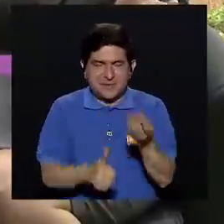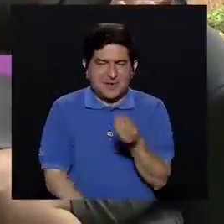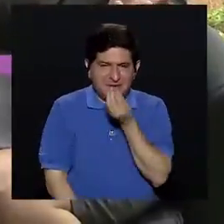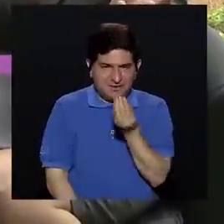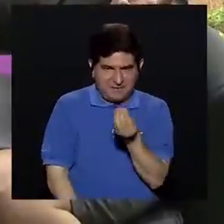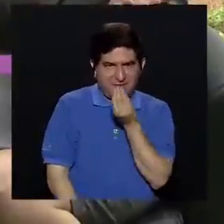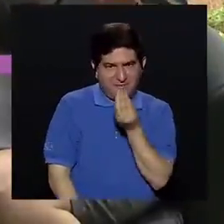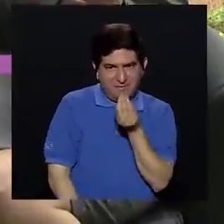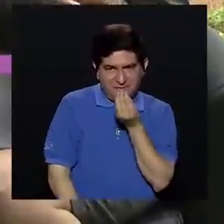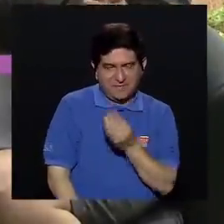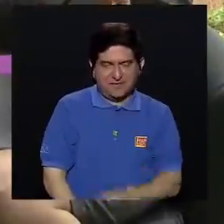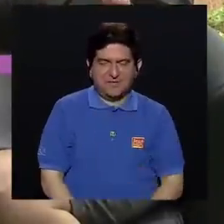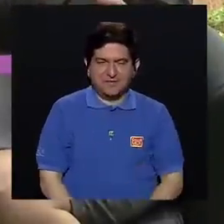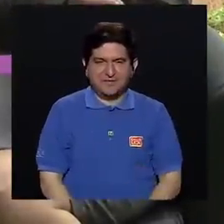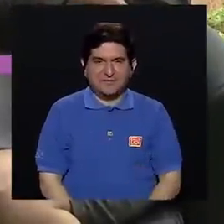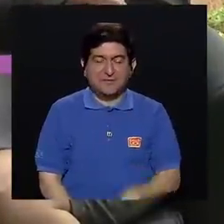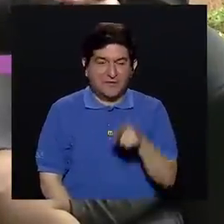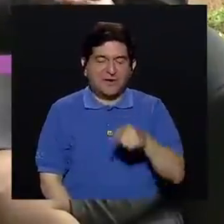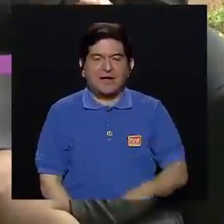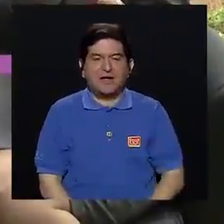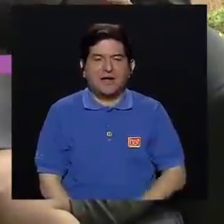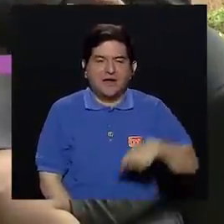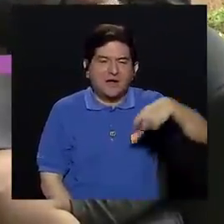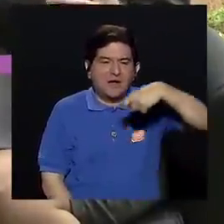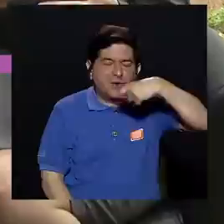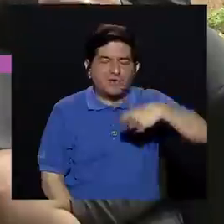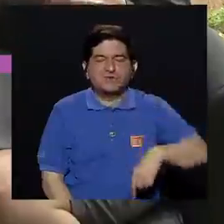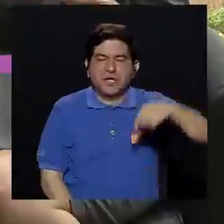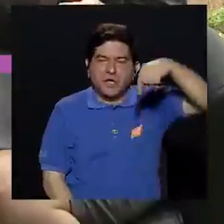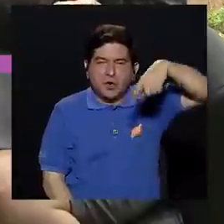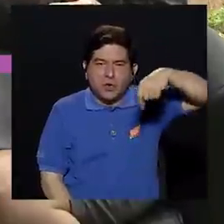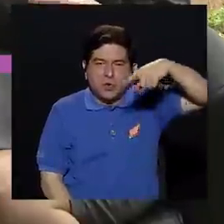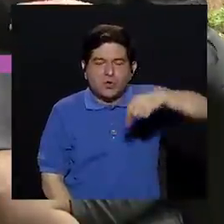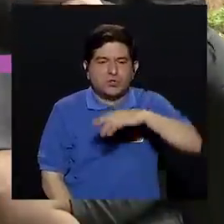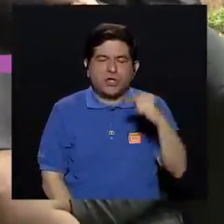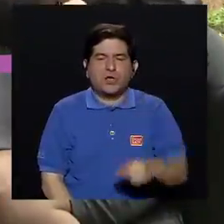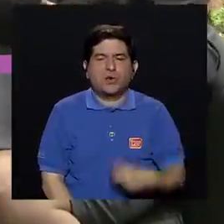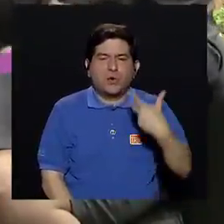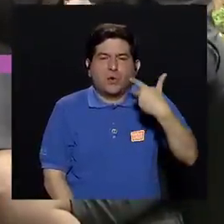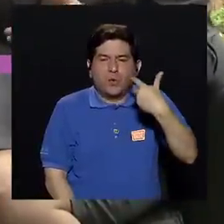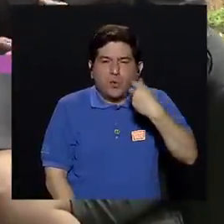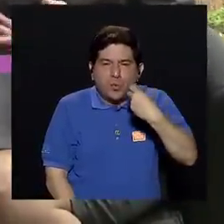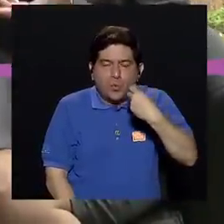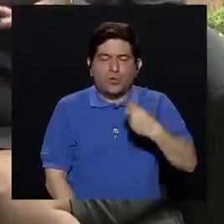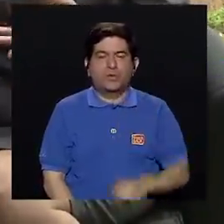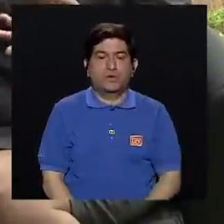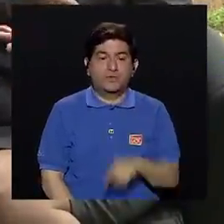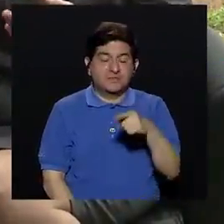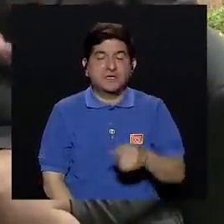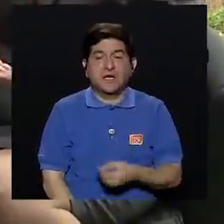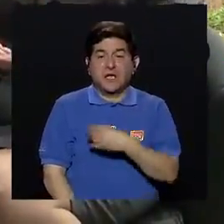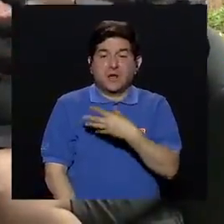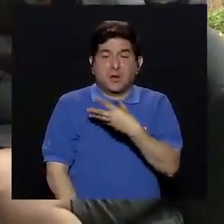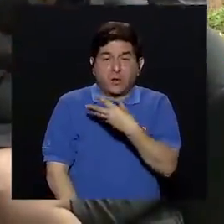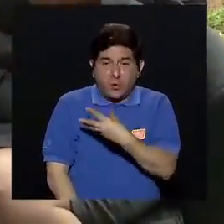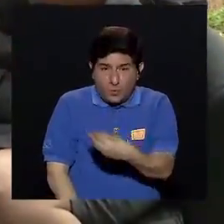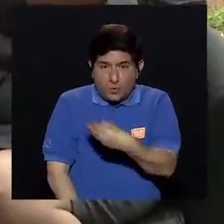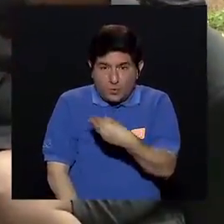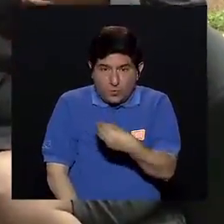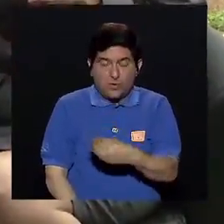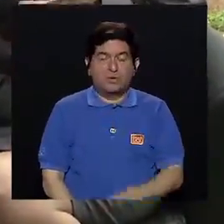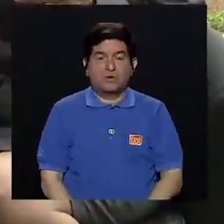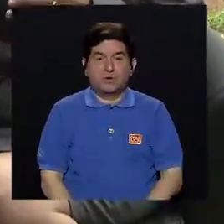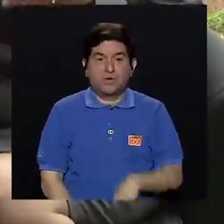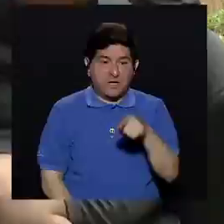alimentación, que tiene que ser con cucharilla, gotero o jeringa. ¿Por qué? Porque igualmente, si succiona, al succionar